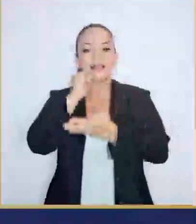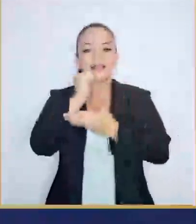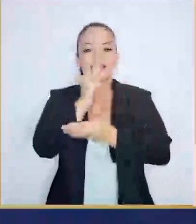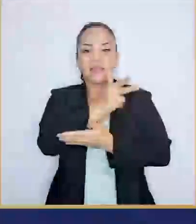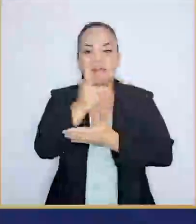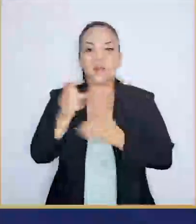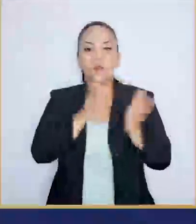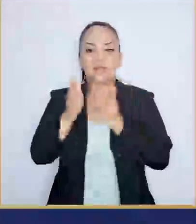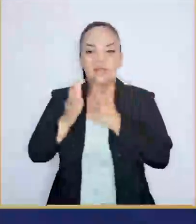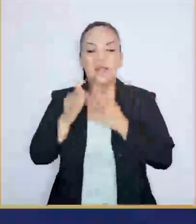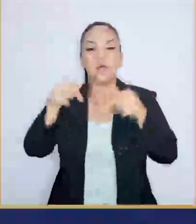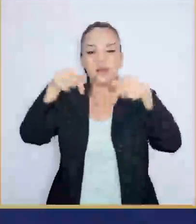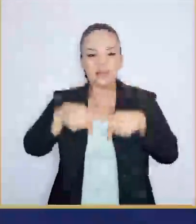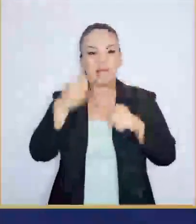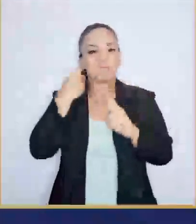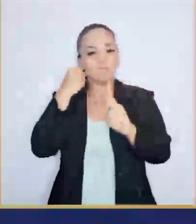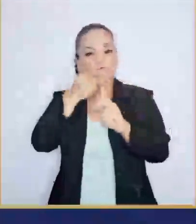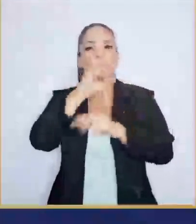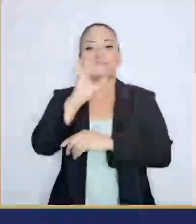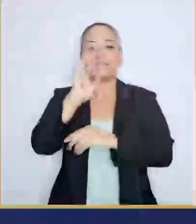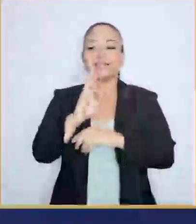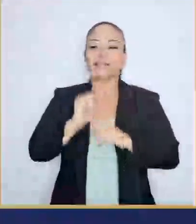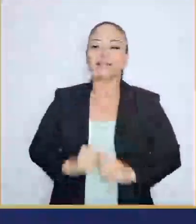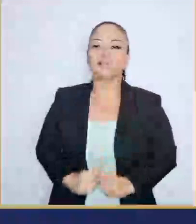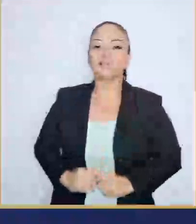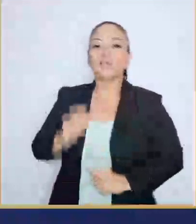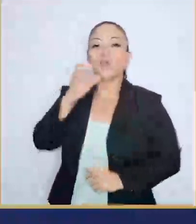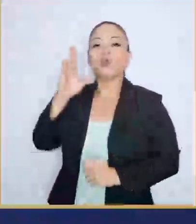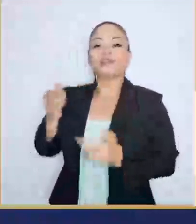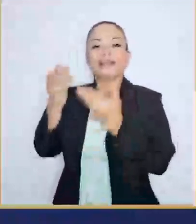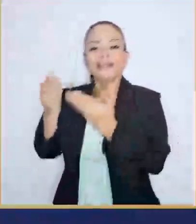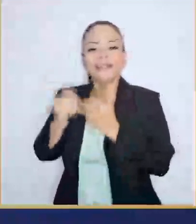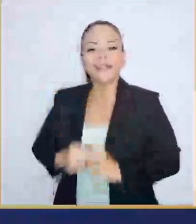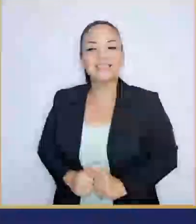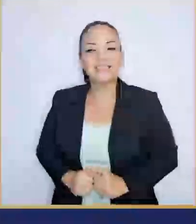en la lucha contra el crimen organizado Por y para Costa Rica